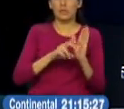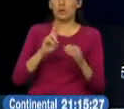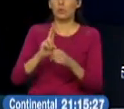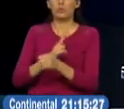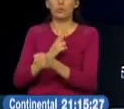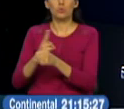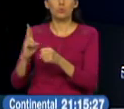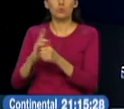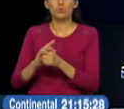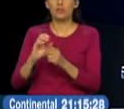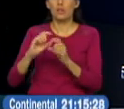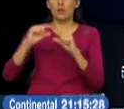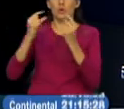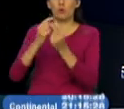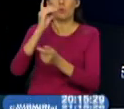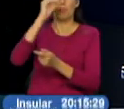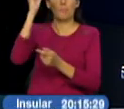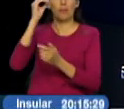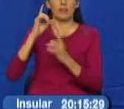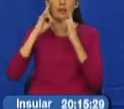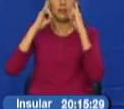ya por la ultraderecha en la región.